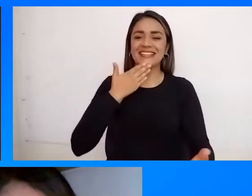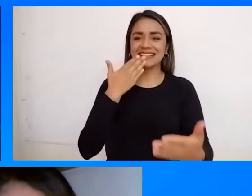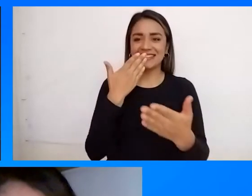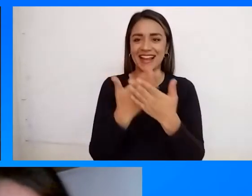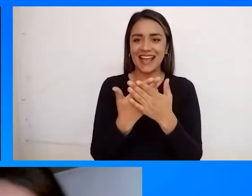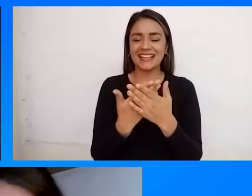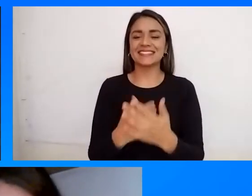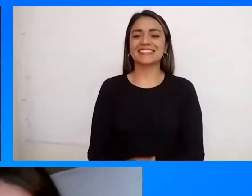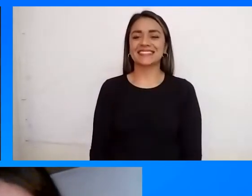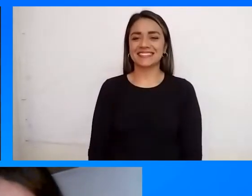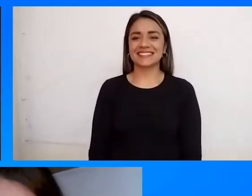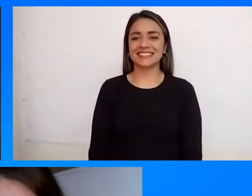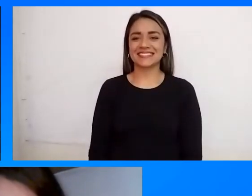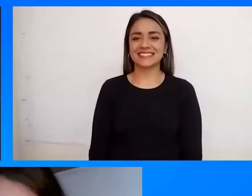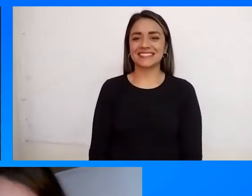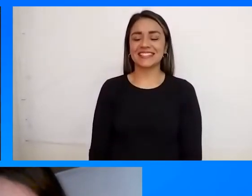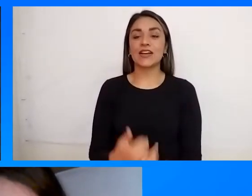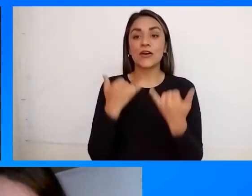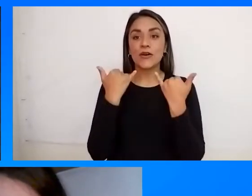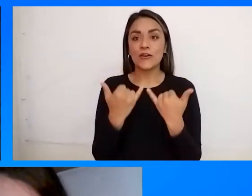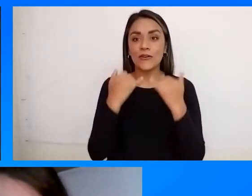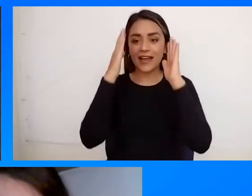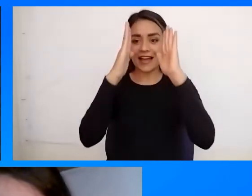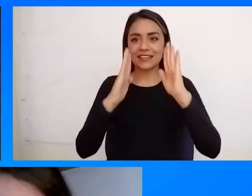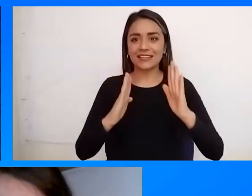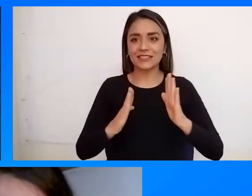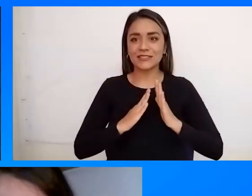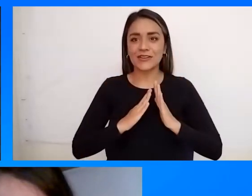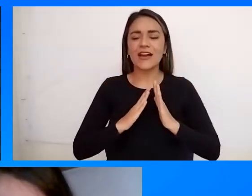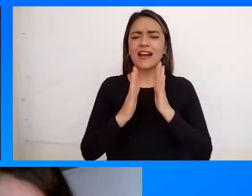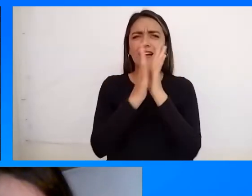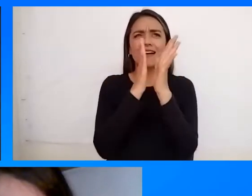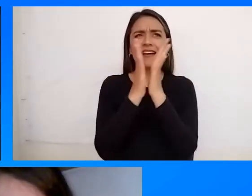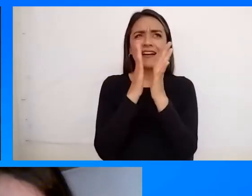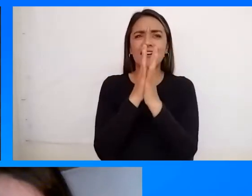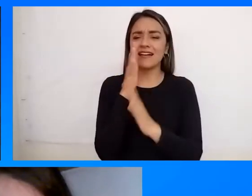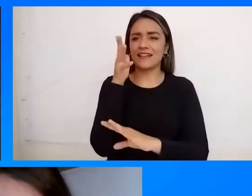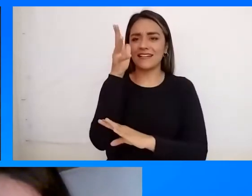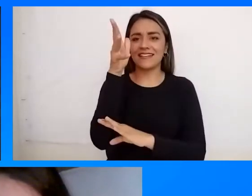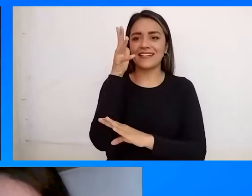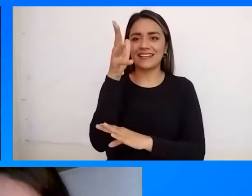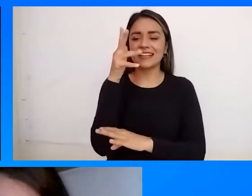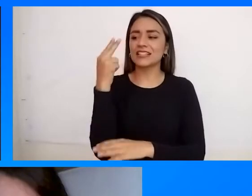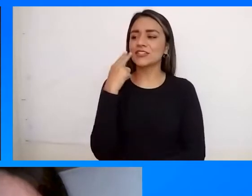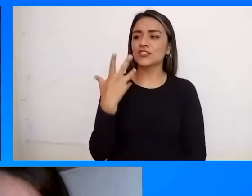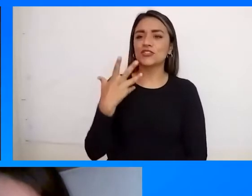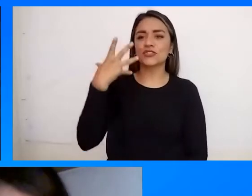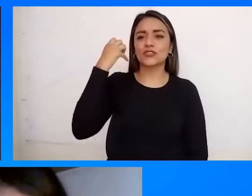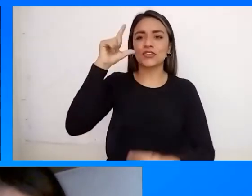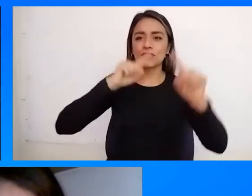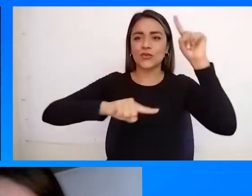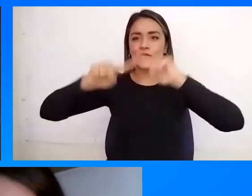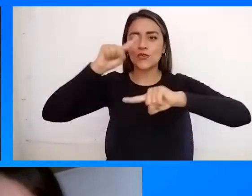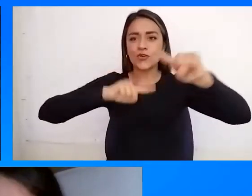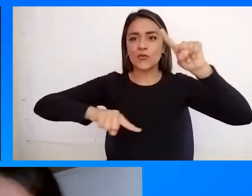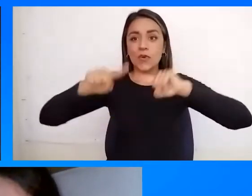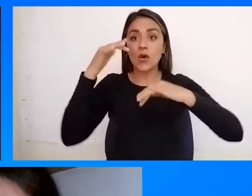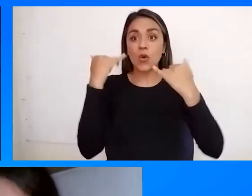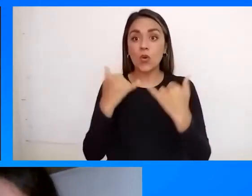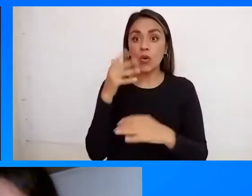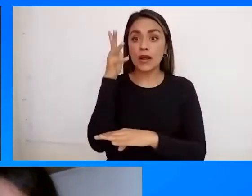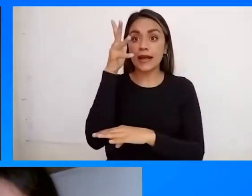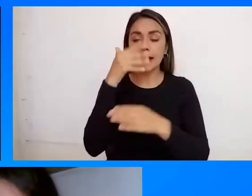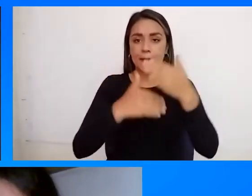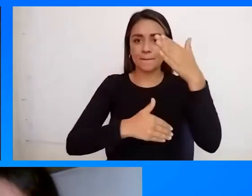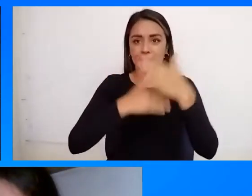Aquí estamos súper atentos para escucharte con nuestra cátedra de historia del turismo Con esta cátedra iniciamos